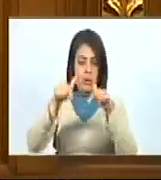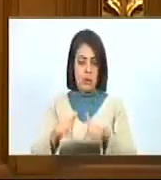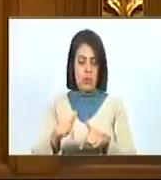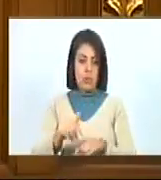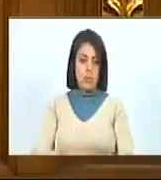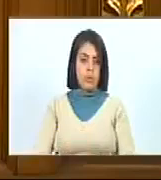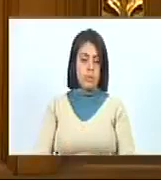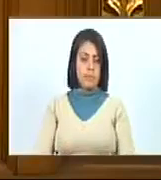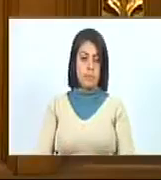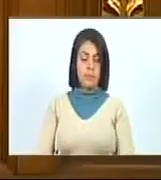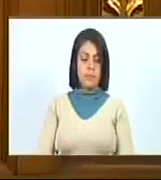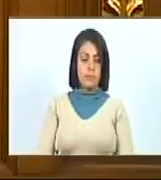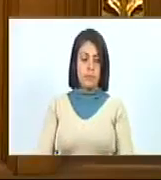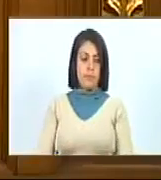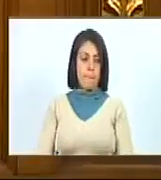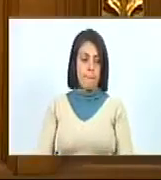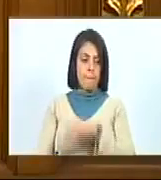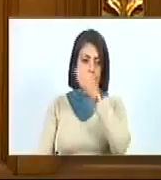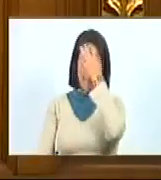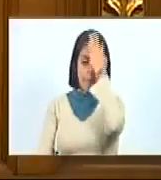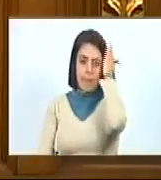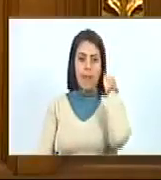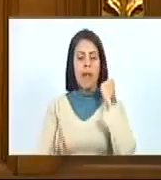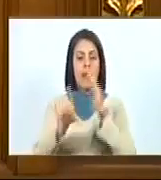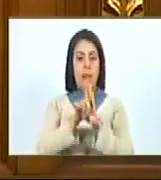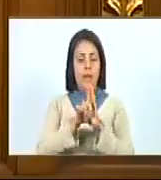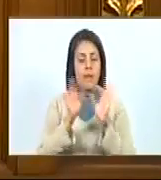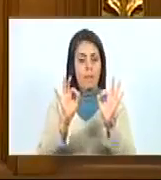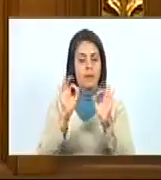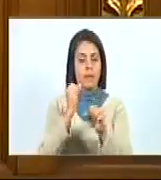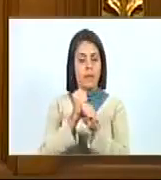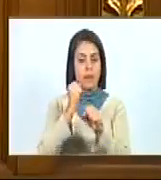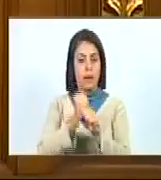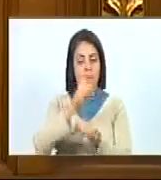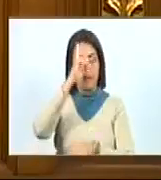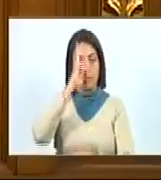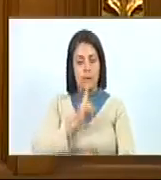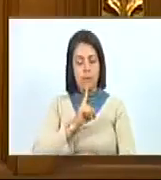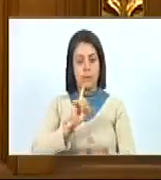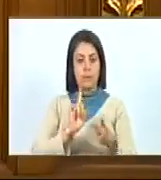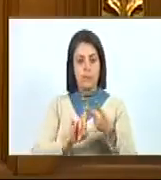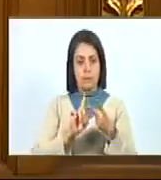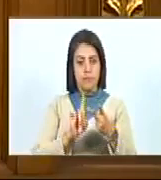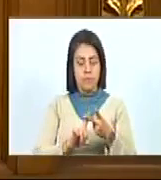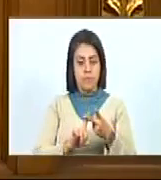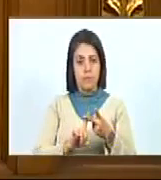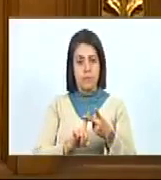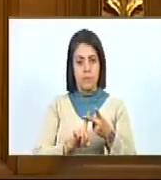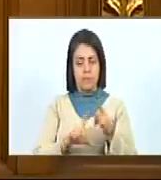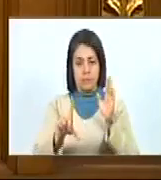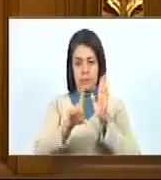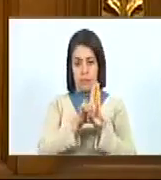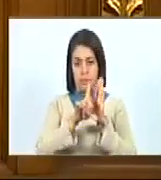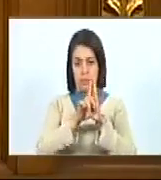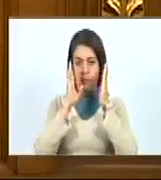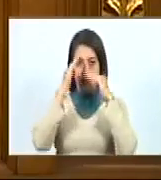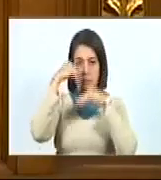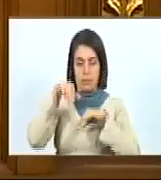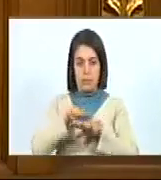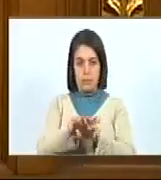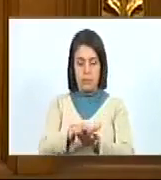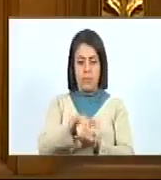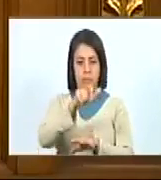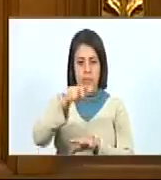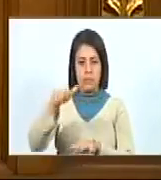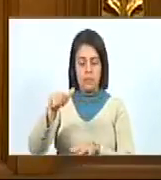está la ley especial para trabajadoras y trabajadoras con discapacidad, está la ley de atención integral